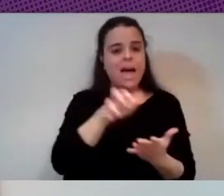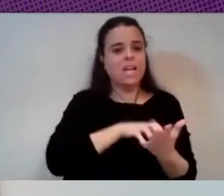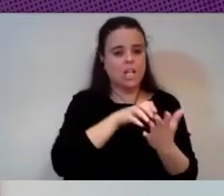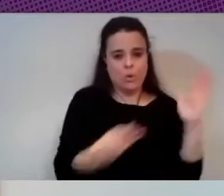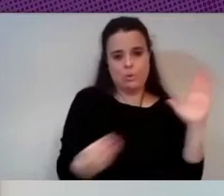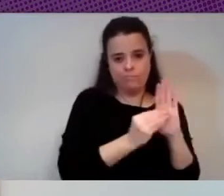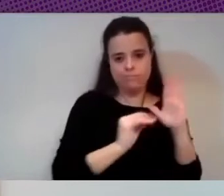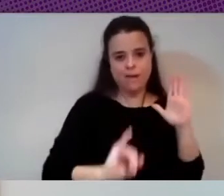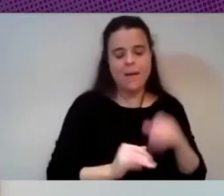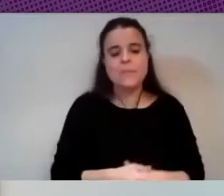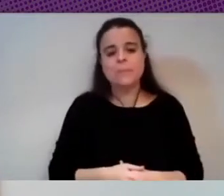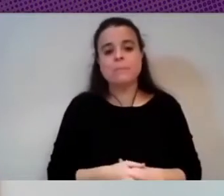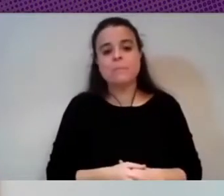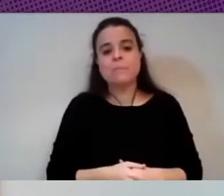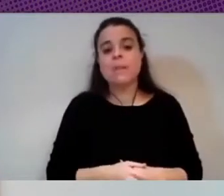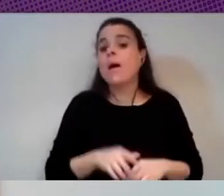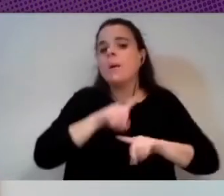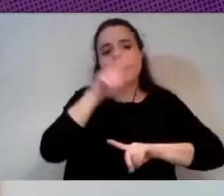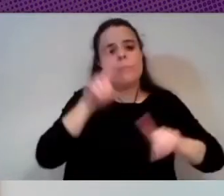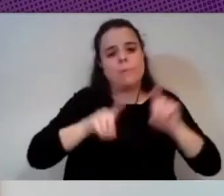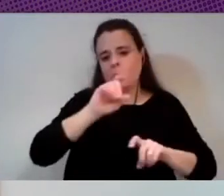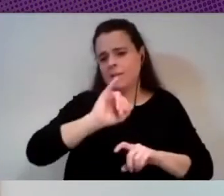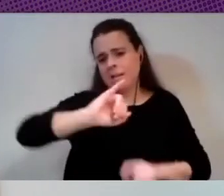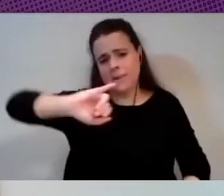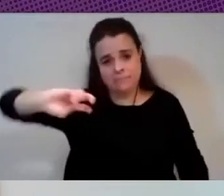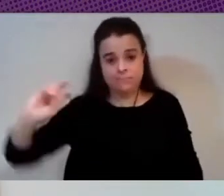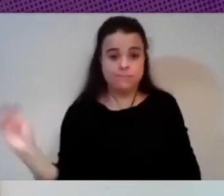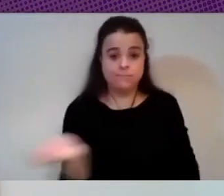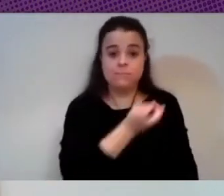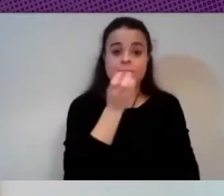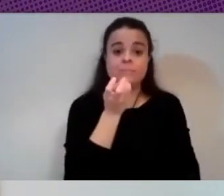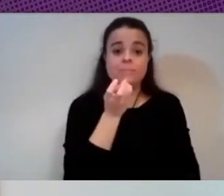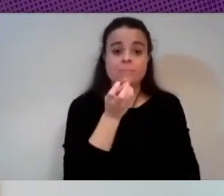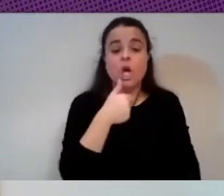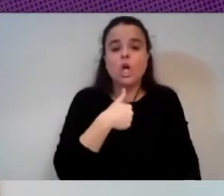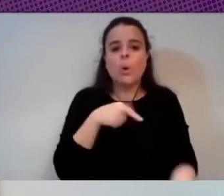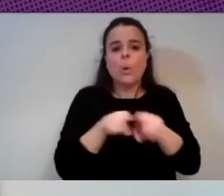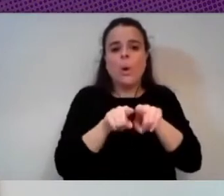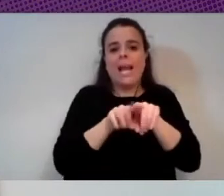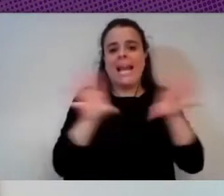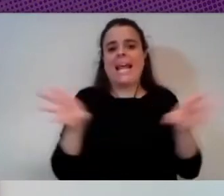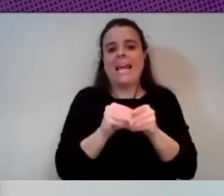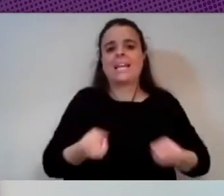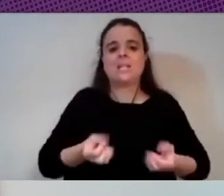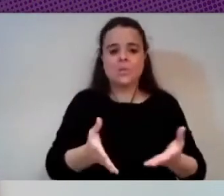hay muchísimas más preguntas que hacerse pero bueno yo creo que esto sirve un poco de resumen ahora Kais me dice si quiere